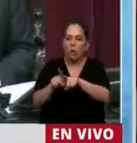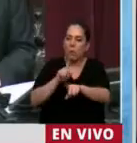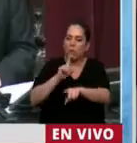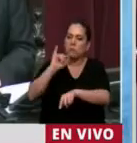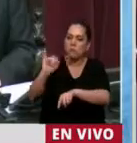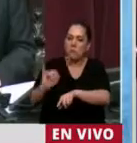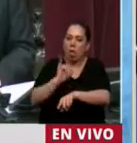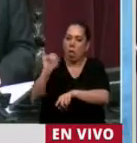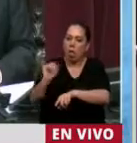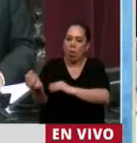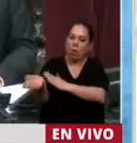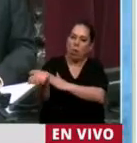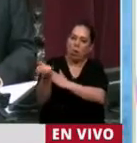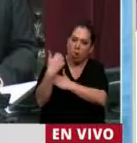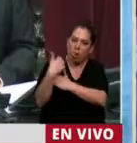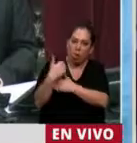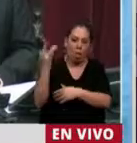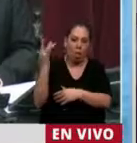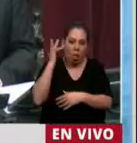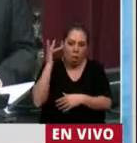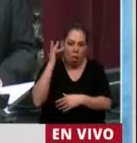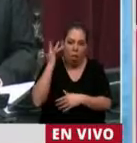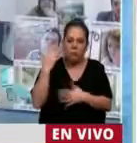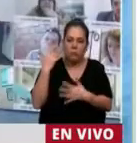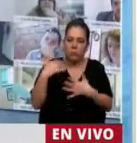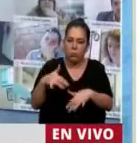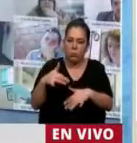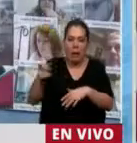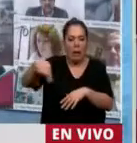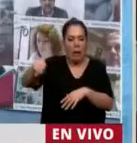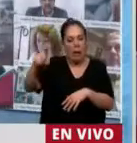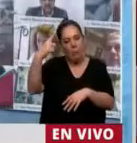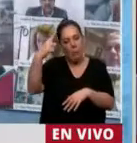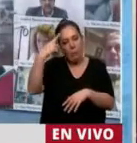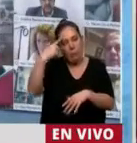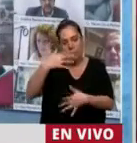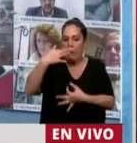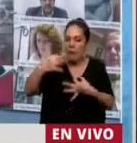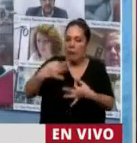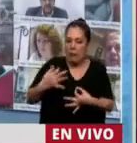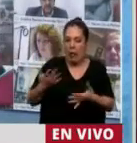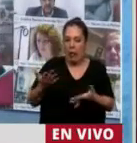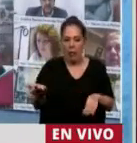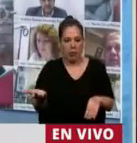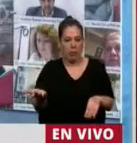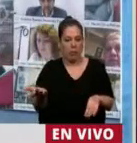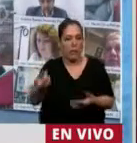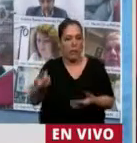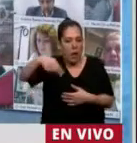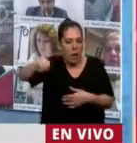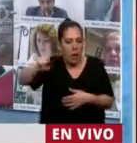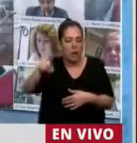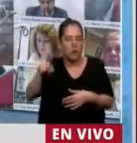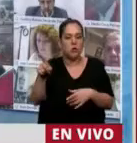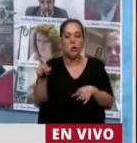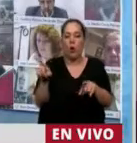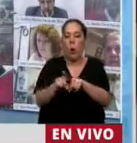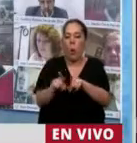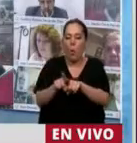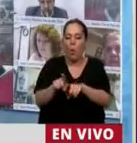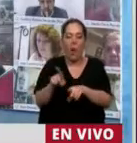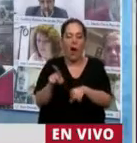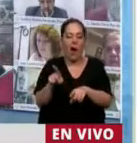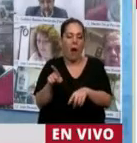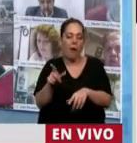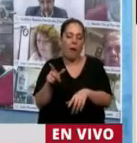de impuestos, tiene que ver con la imposibilidad de hacerle trabas cautelares o por deudas a quienes